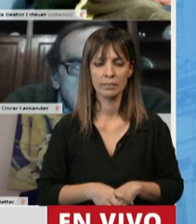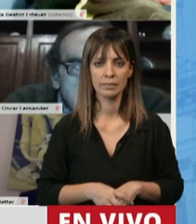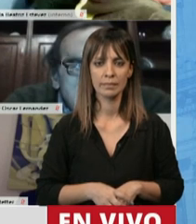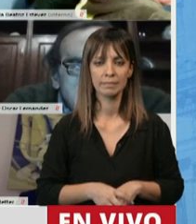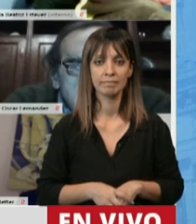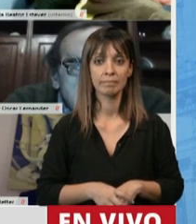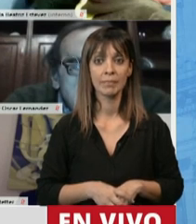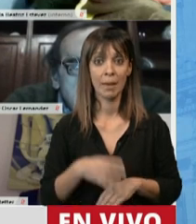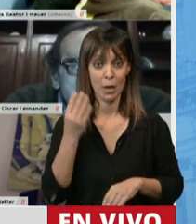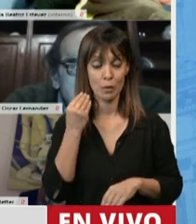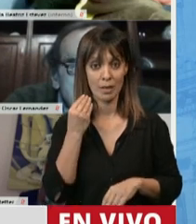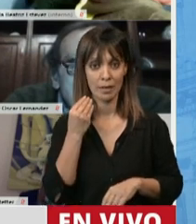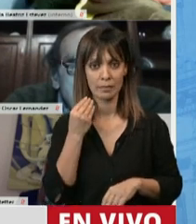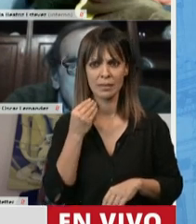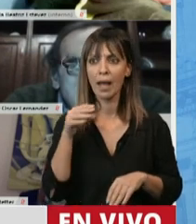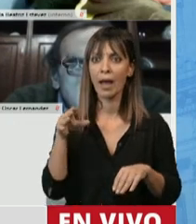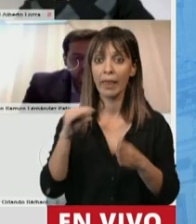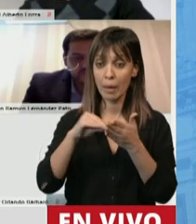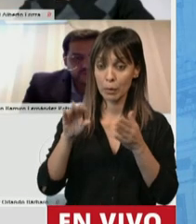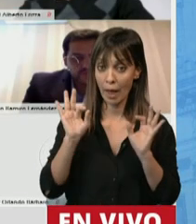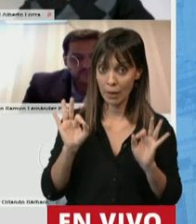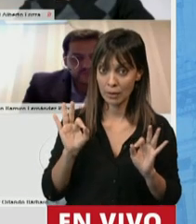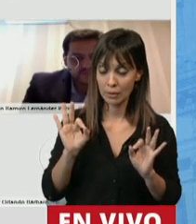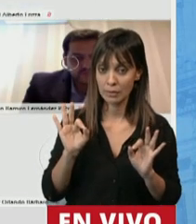Ahí. Diputado, ¿está conectado ahí?